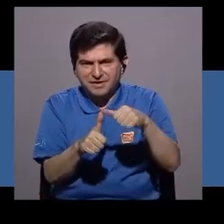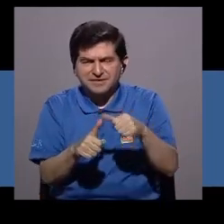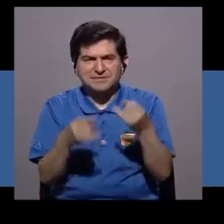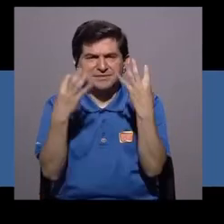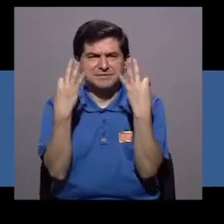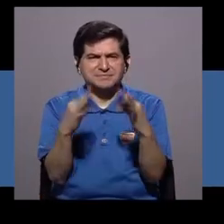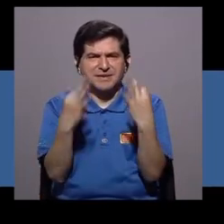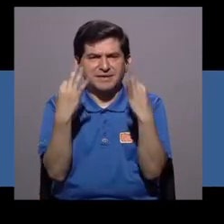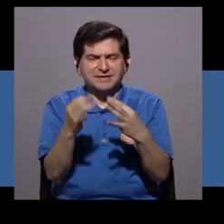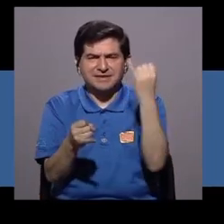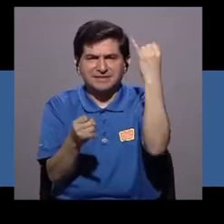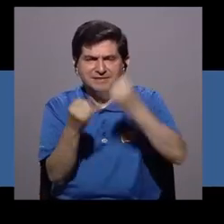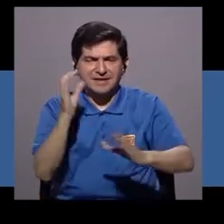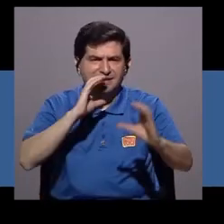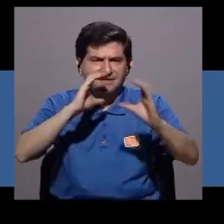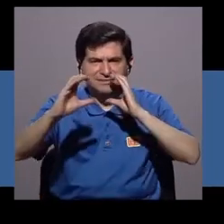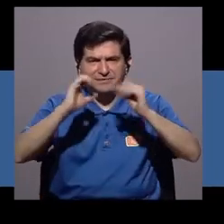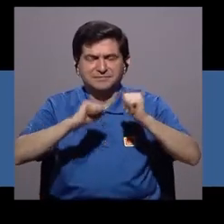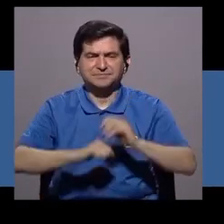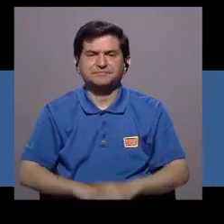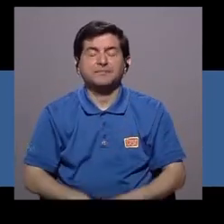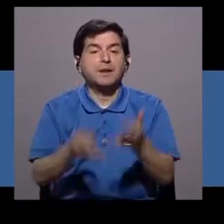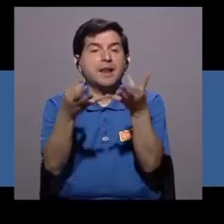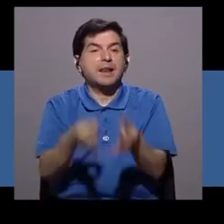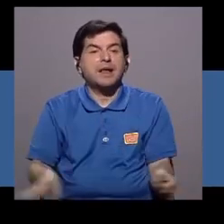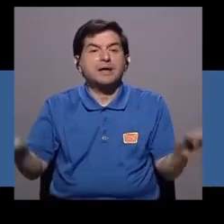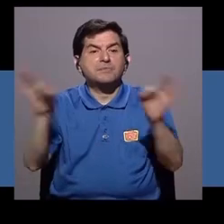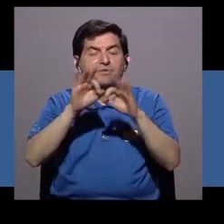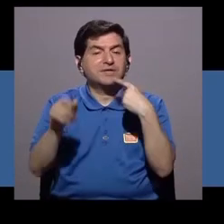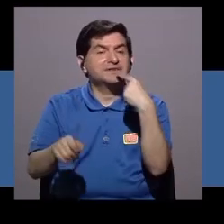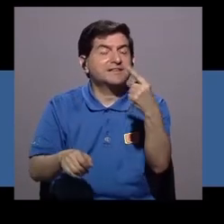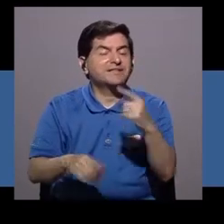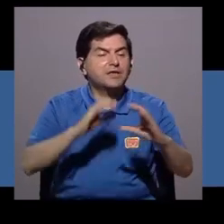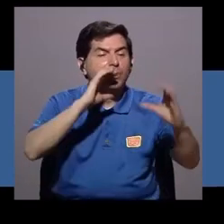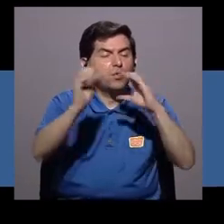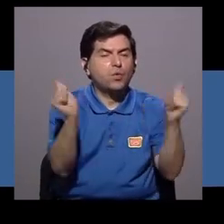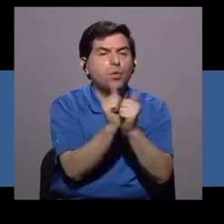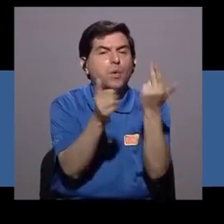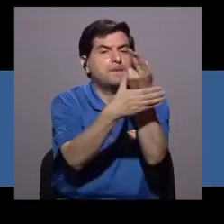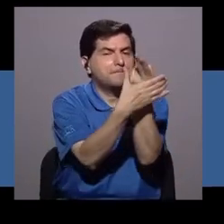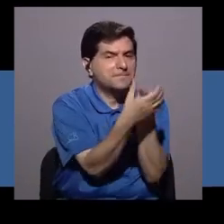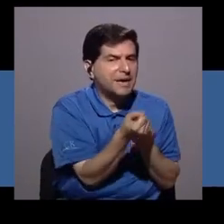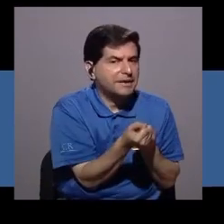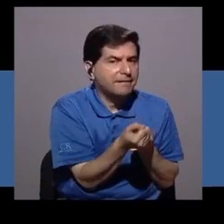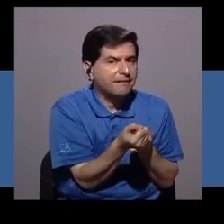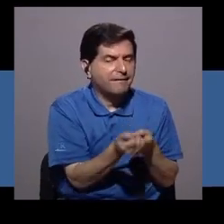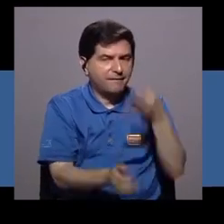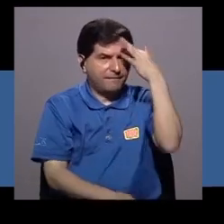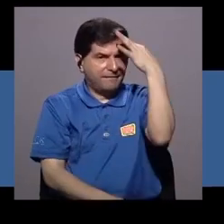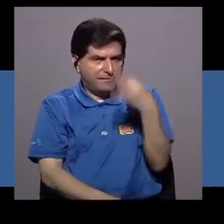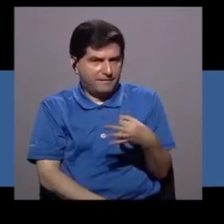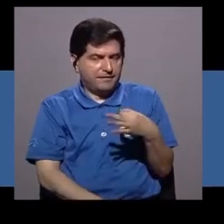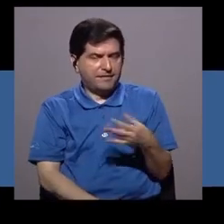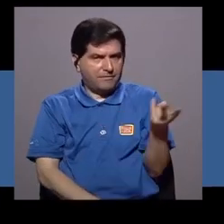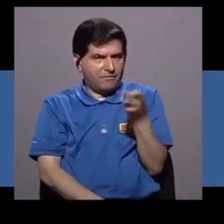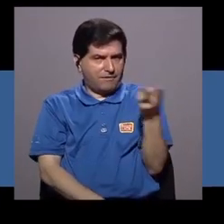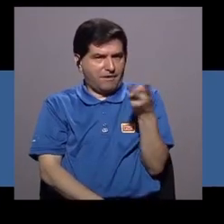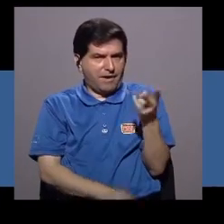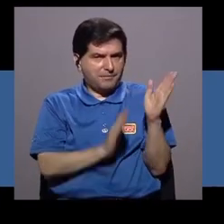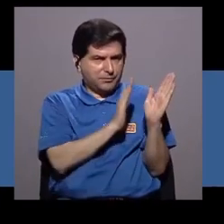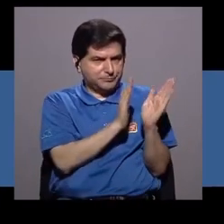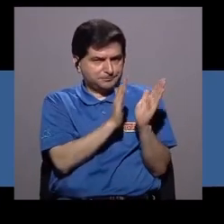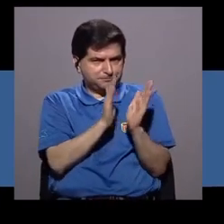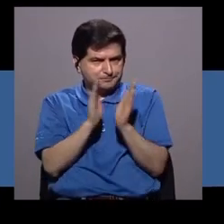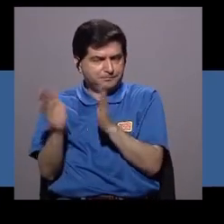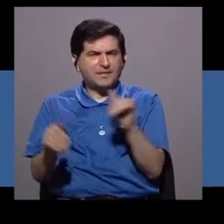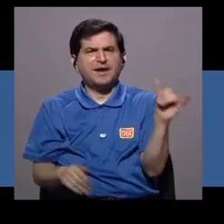conversación, la importancia de esa comunicación, digamos, con la pareja, ¿verdad? Que me parece que deben ser los dos como ordenados, y también tiene que haber